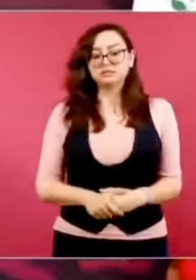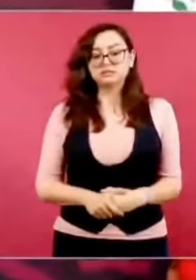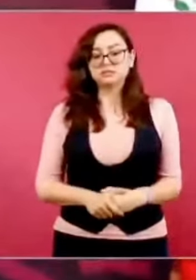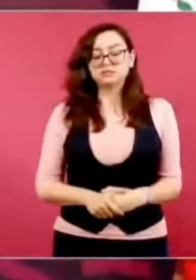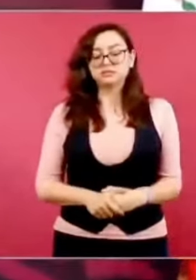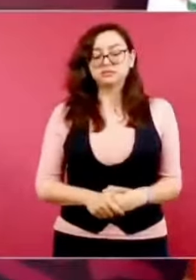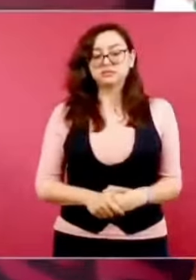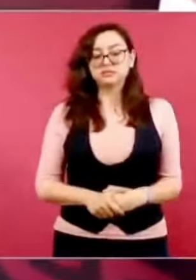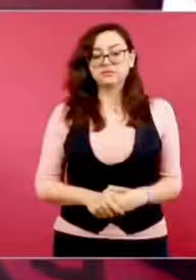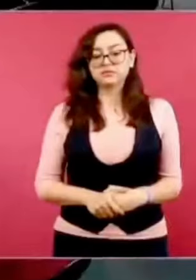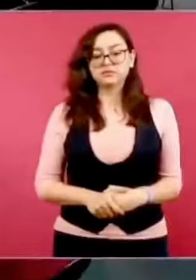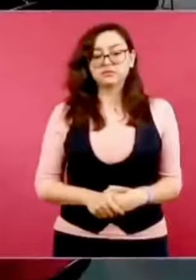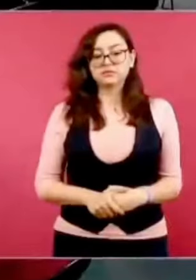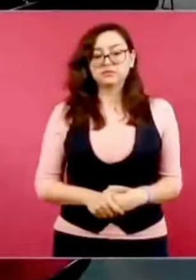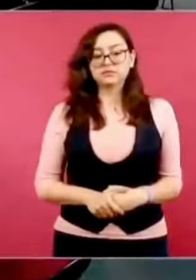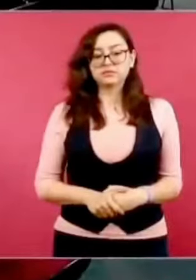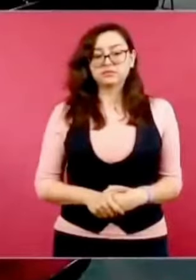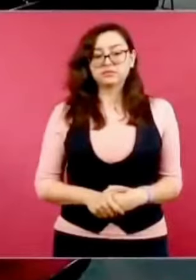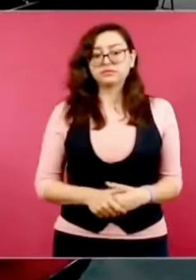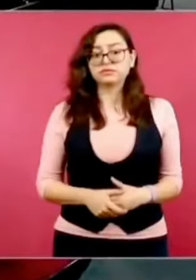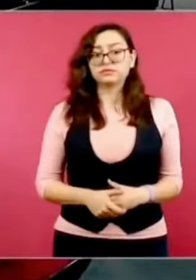el juicio histórico